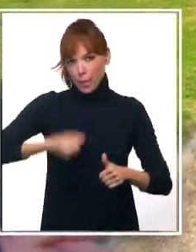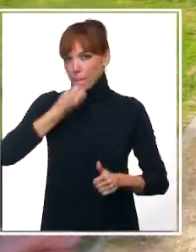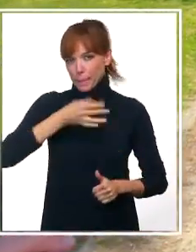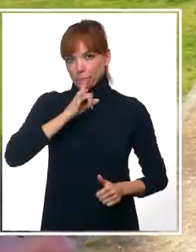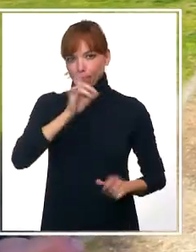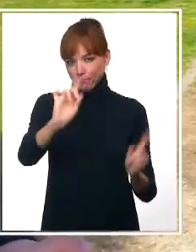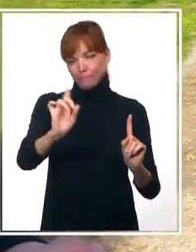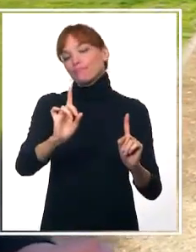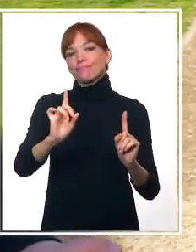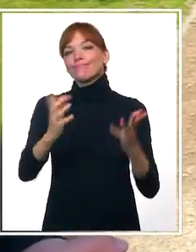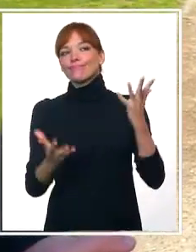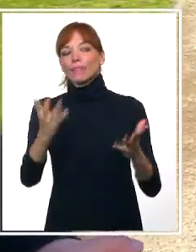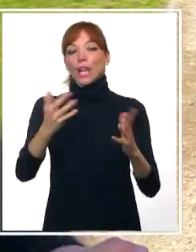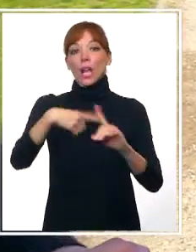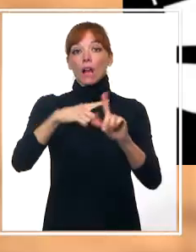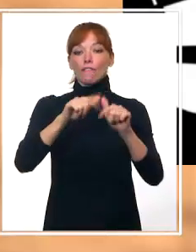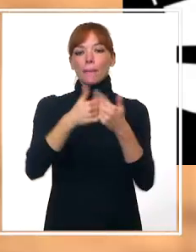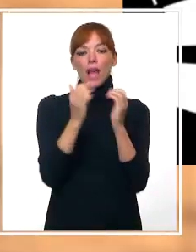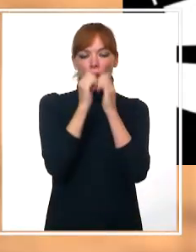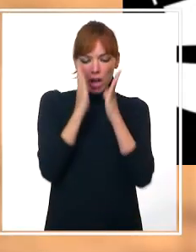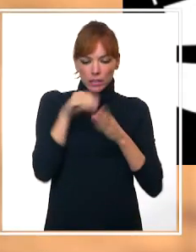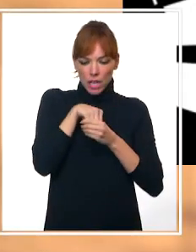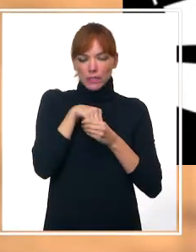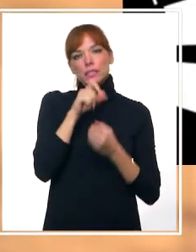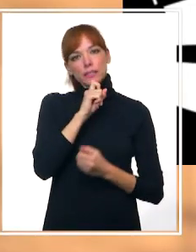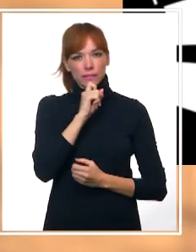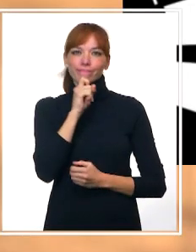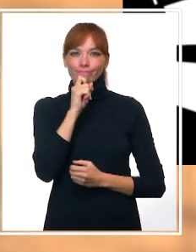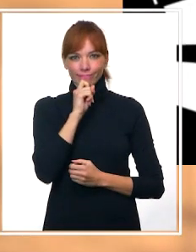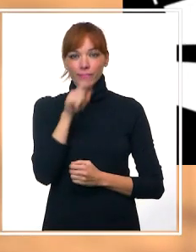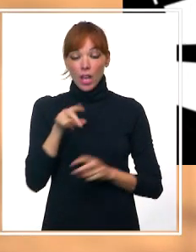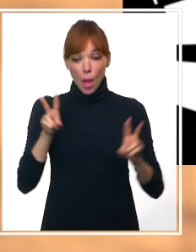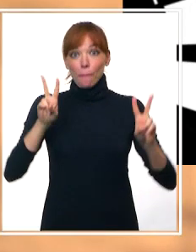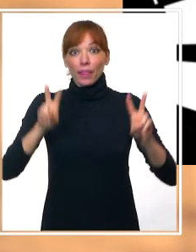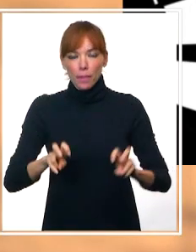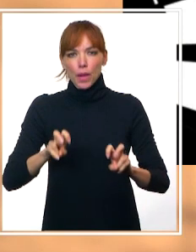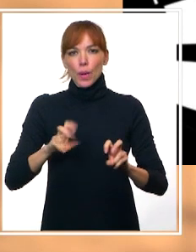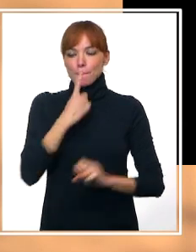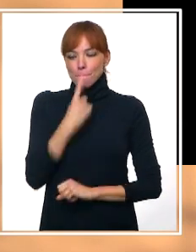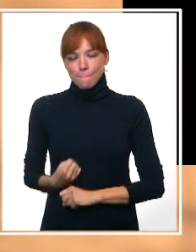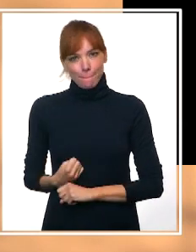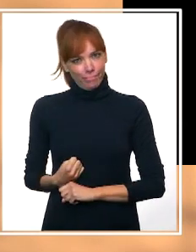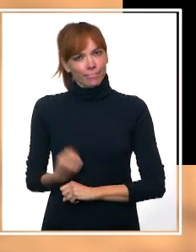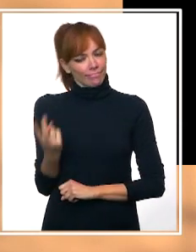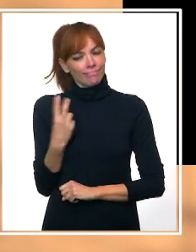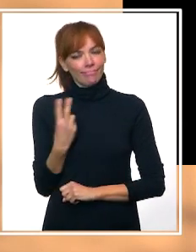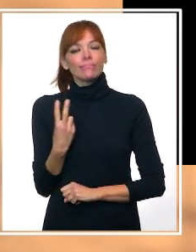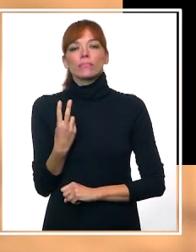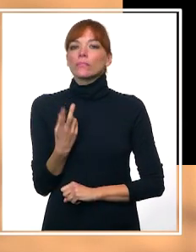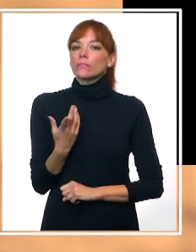nivel familiar, ya no solamente de hogar, fue difícil. En un principio nos hermetizamos, nos guardamos silencio,